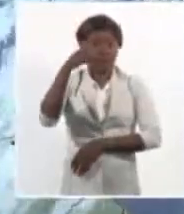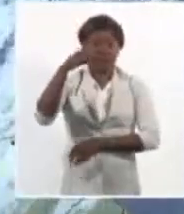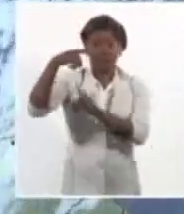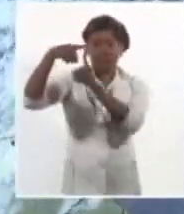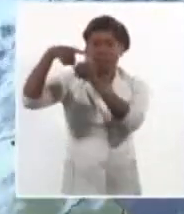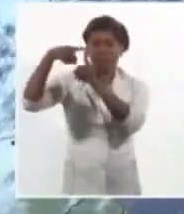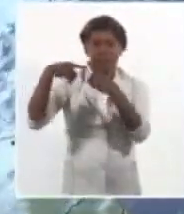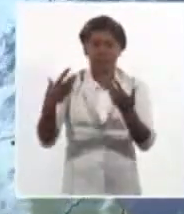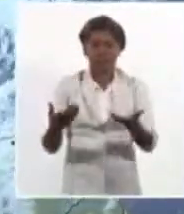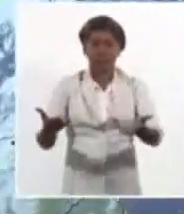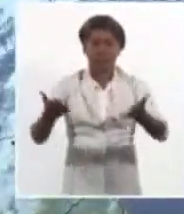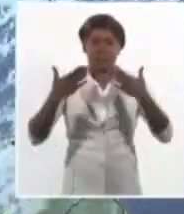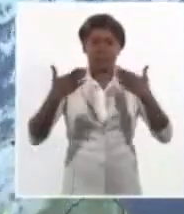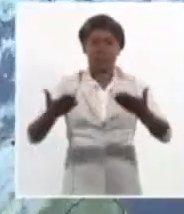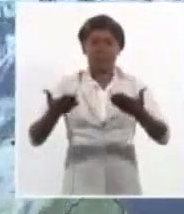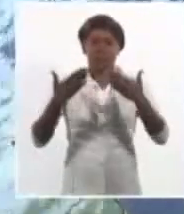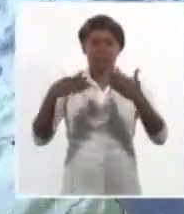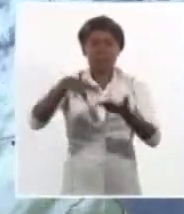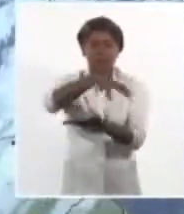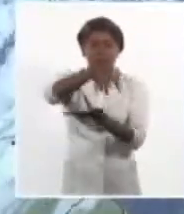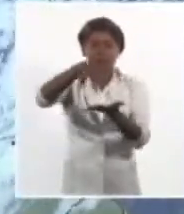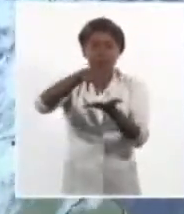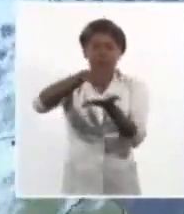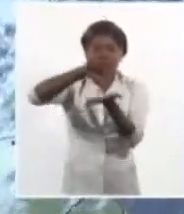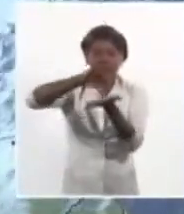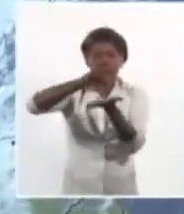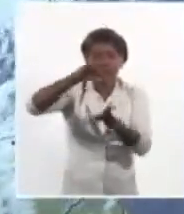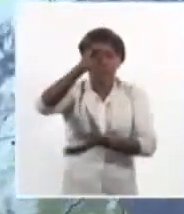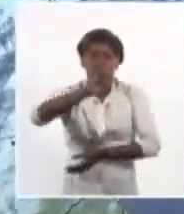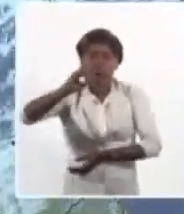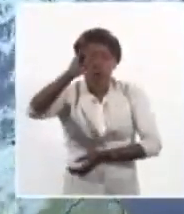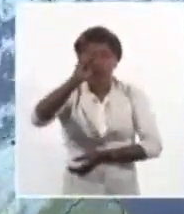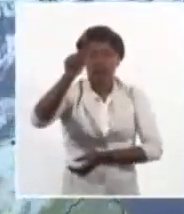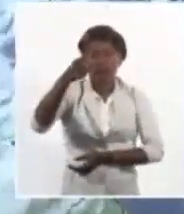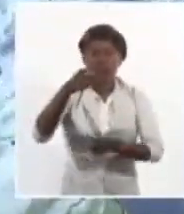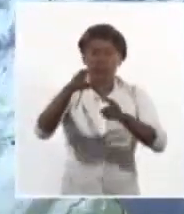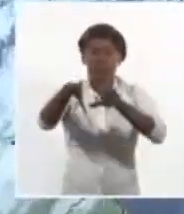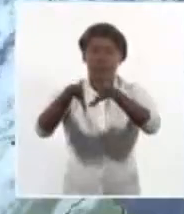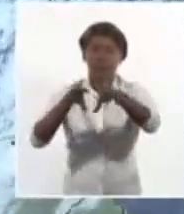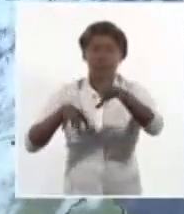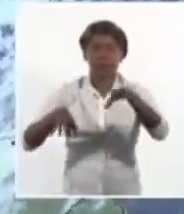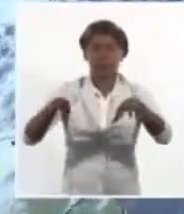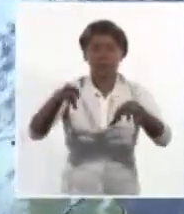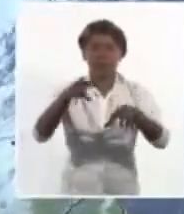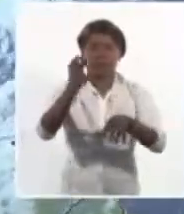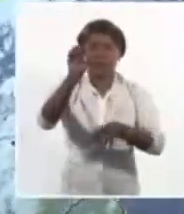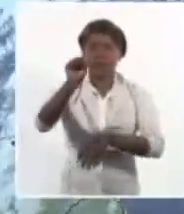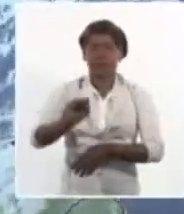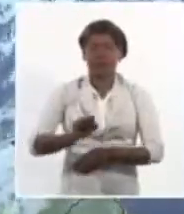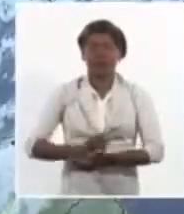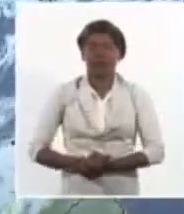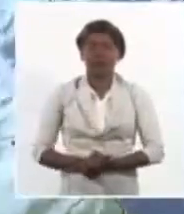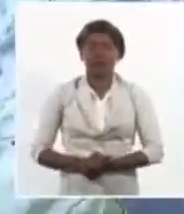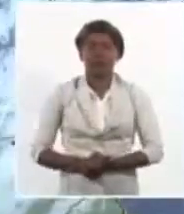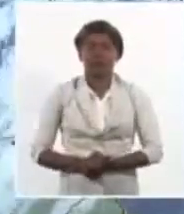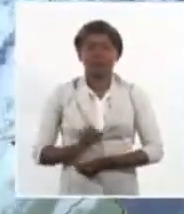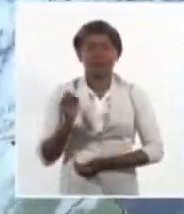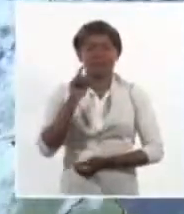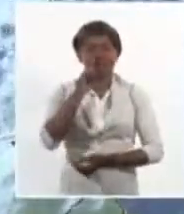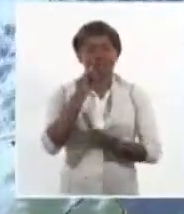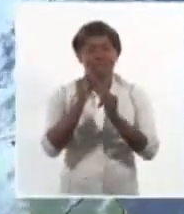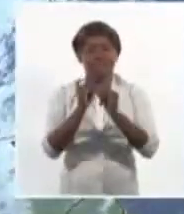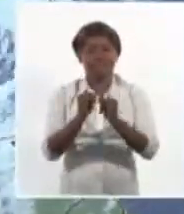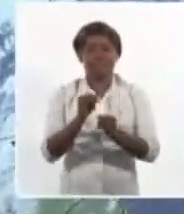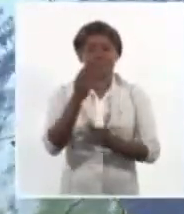temperaturas cálidas sobre todo en centro y en oriente con algunos chubascos en localidades del interior y sur de esa parte del país. Hasta aquí el tiempo,